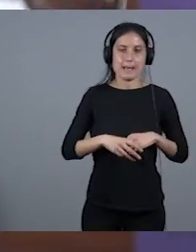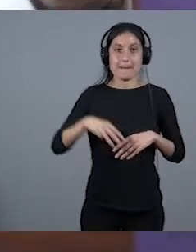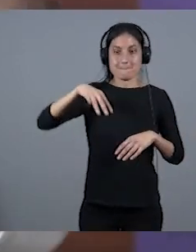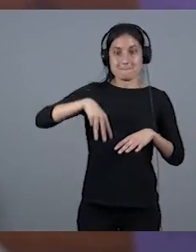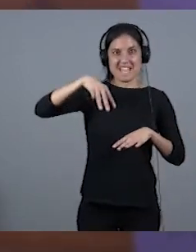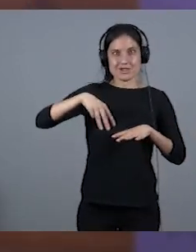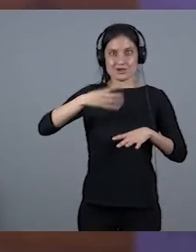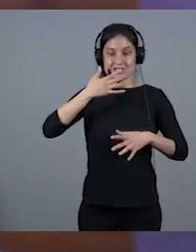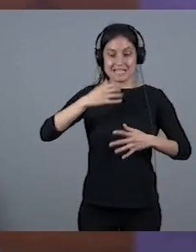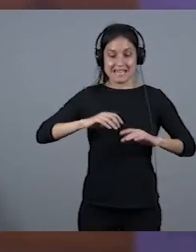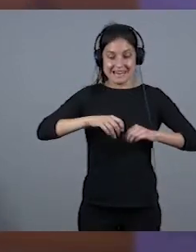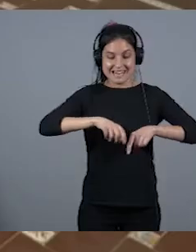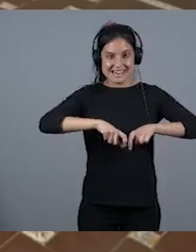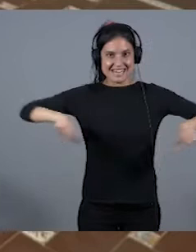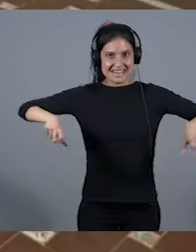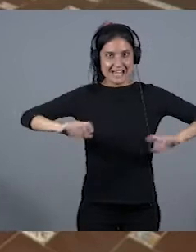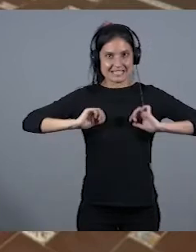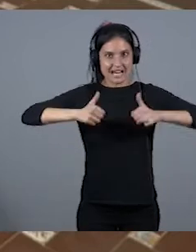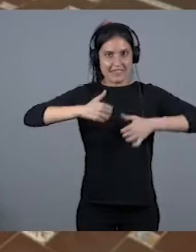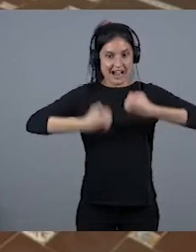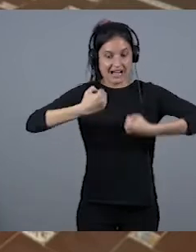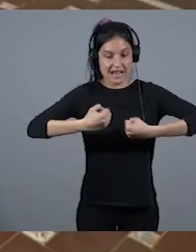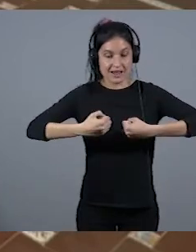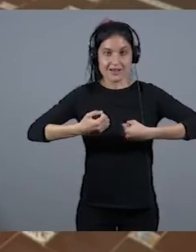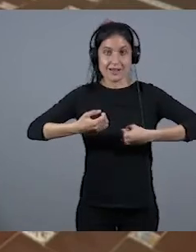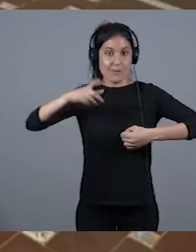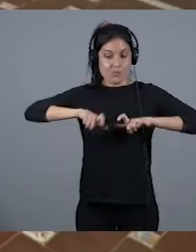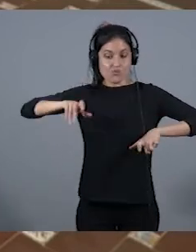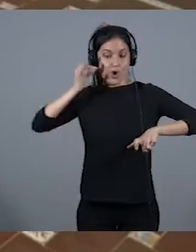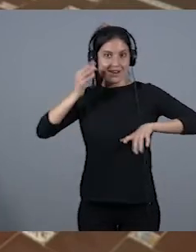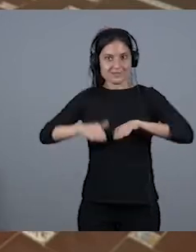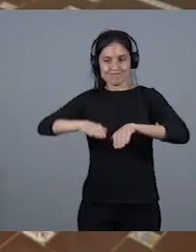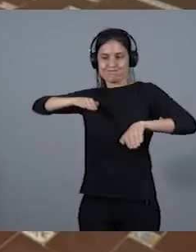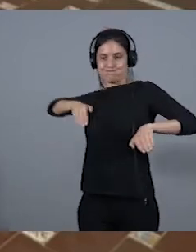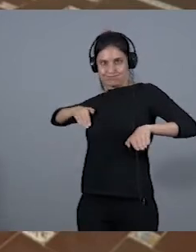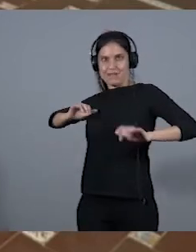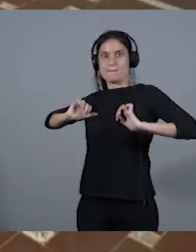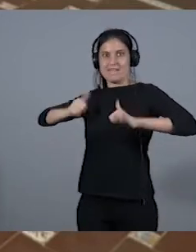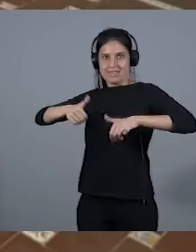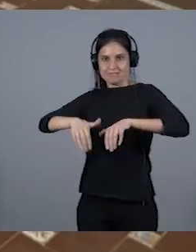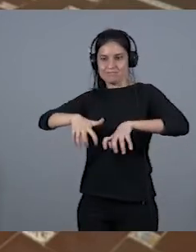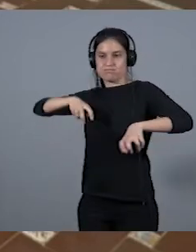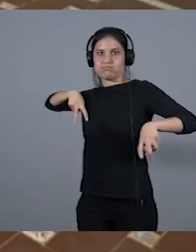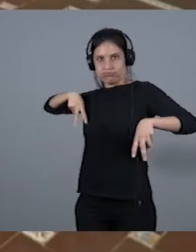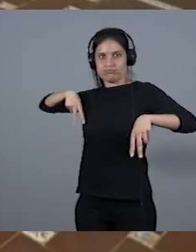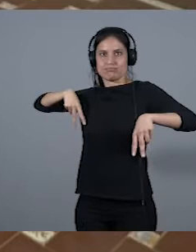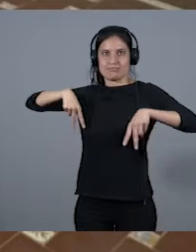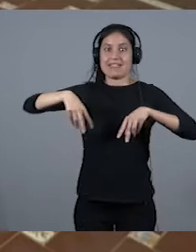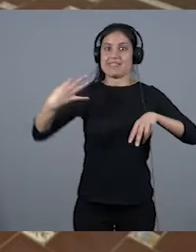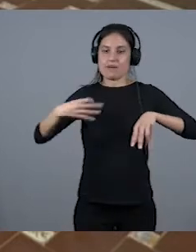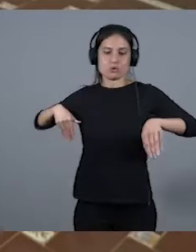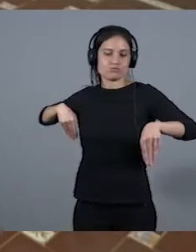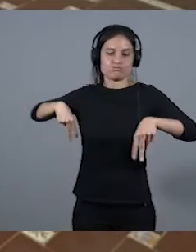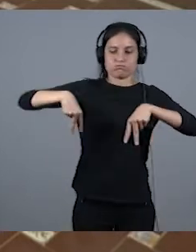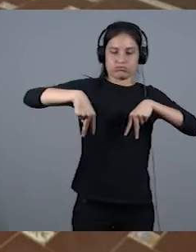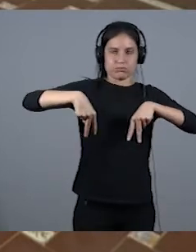salida, en una carrera, las mujeres hemos salido tres metros más atrás, y se trata de igualar la línea de salida para tener las mismas oportunidades. No